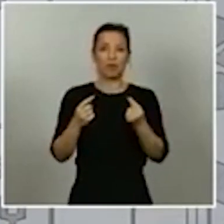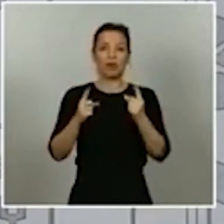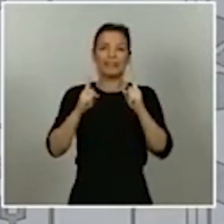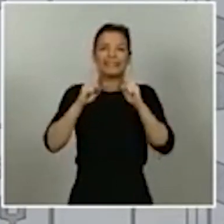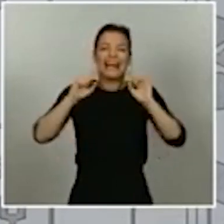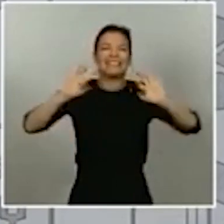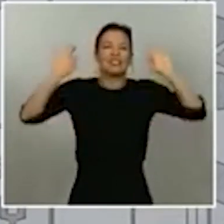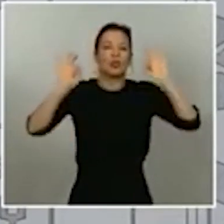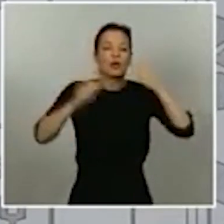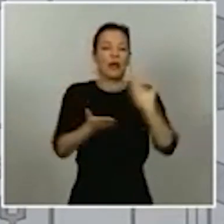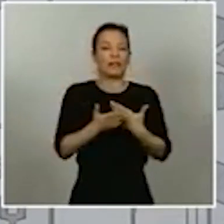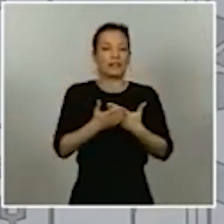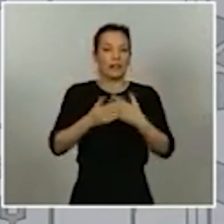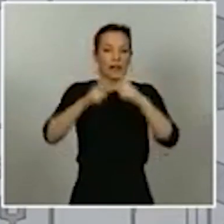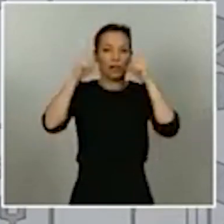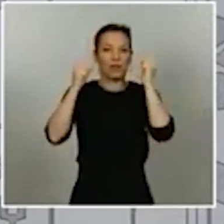puedan garantizar sin que ello suponga un problema para esos colectivos. ¡Gracias!